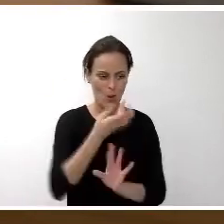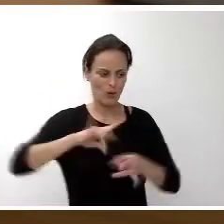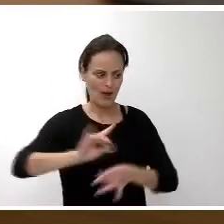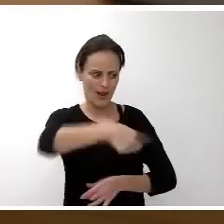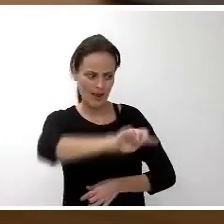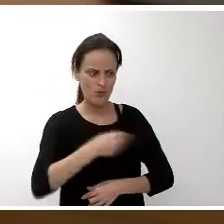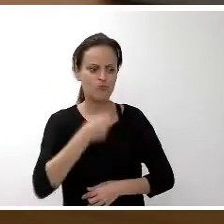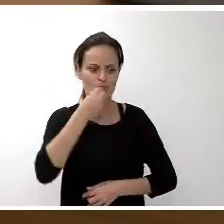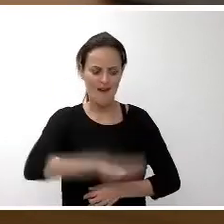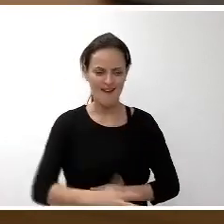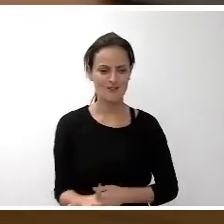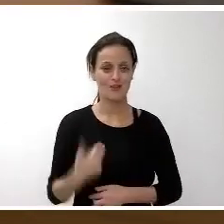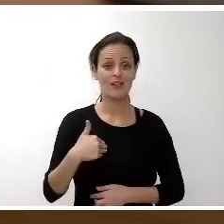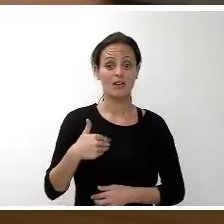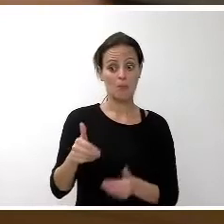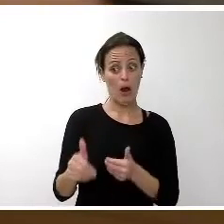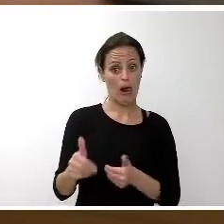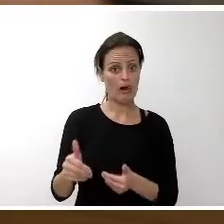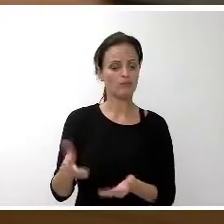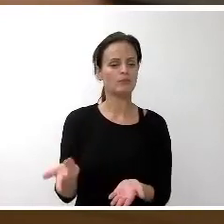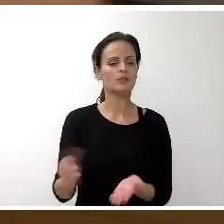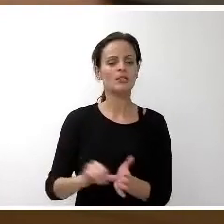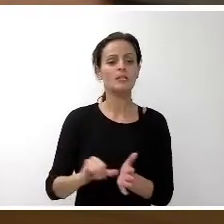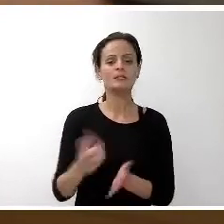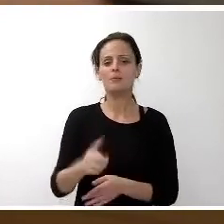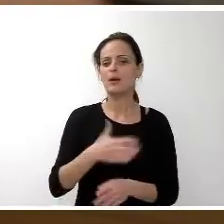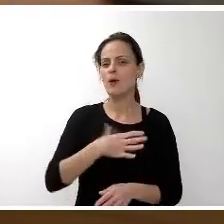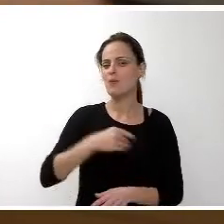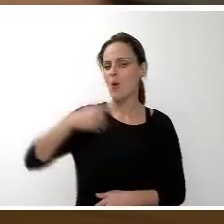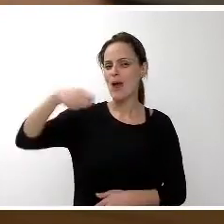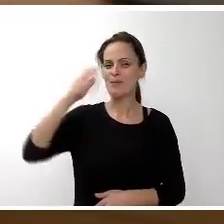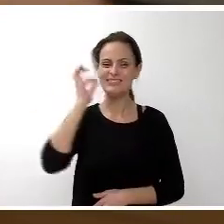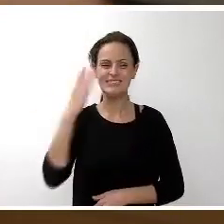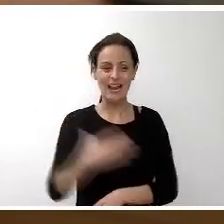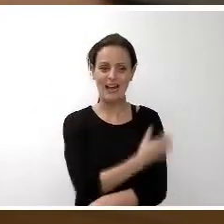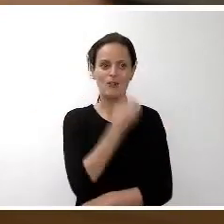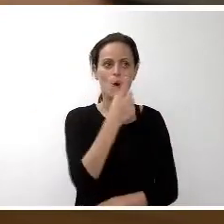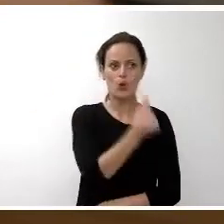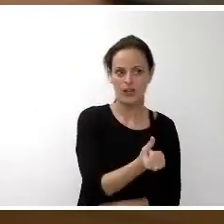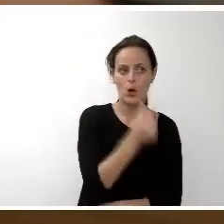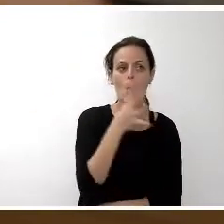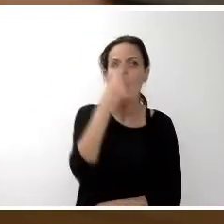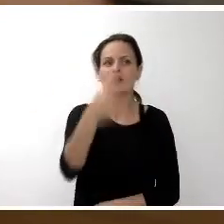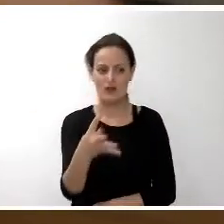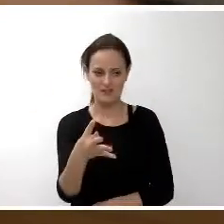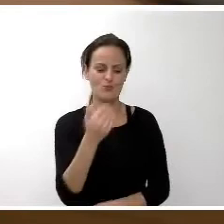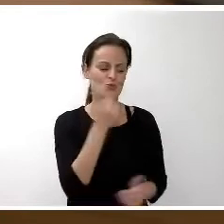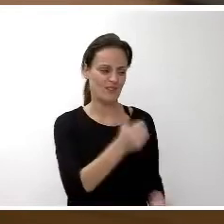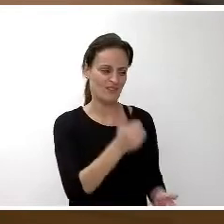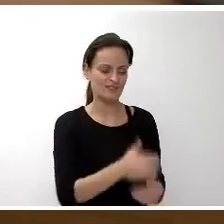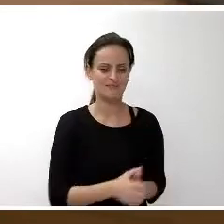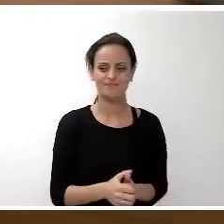Y pronto, ojalá, tengamos también una presidenta en el Cabildo, no por un día, sino por cuatro años. Muchas gracias.